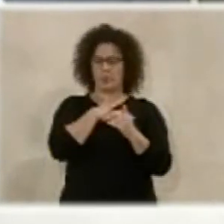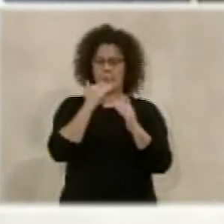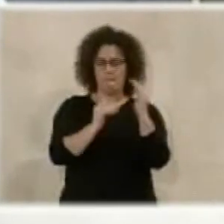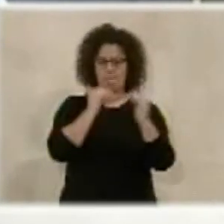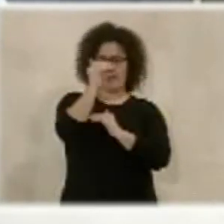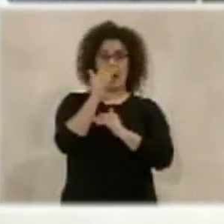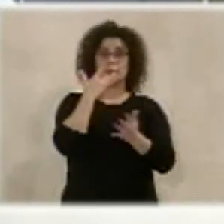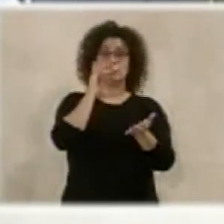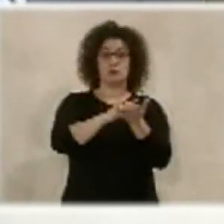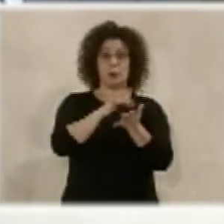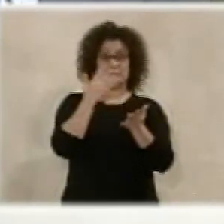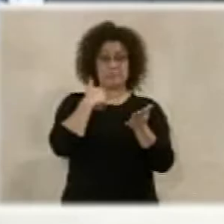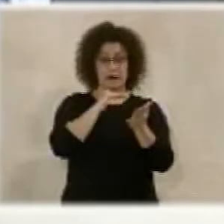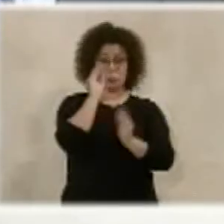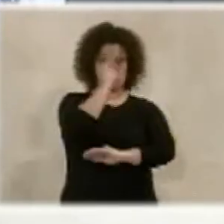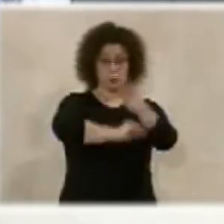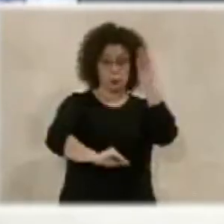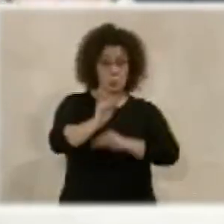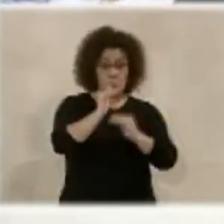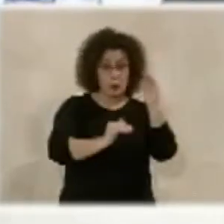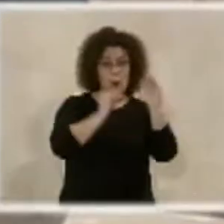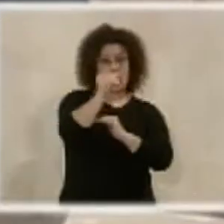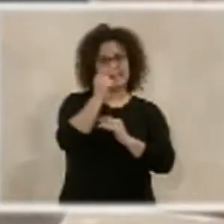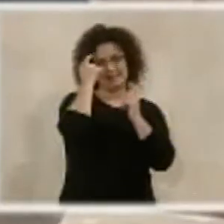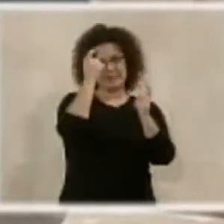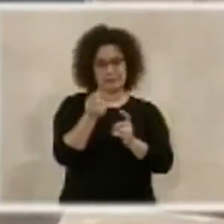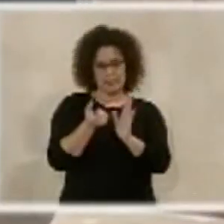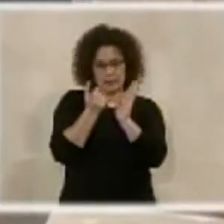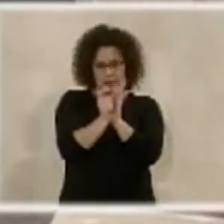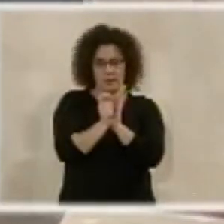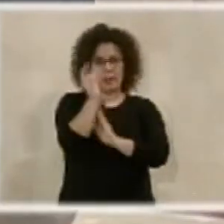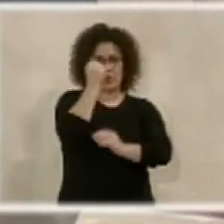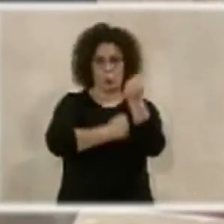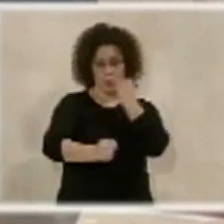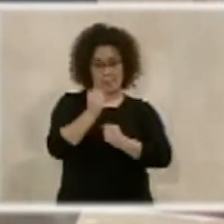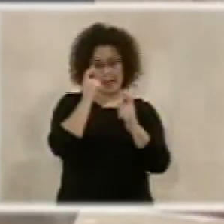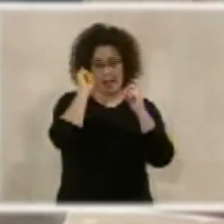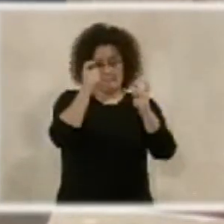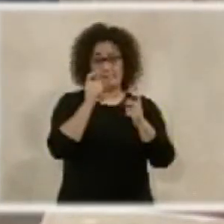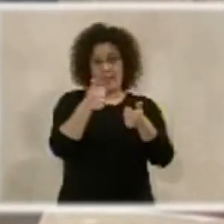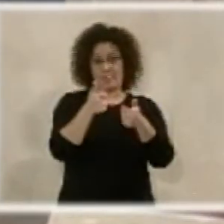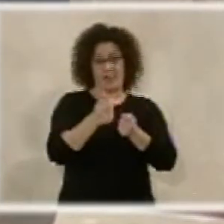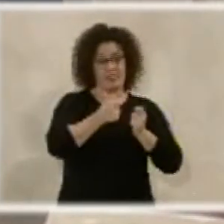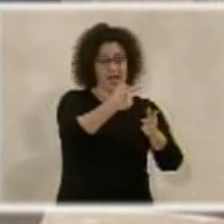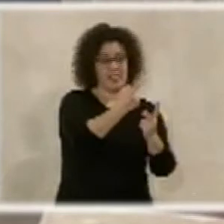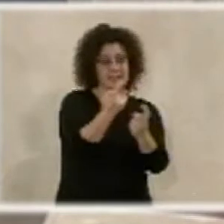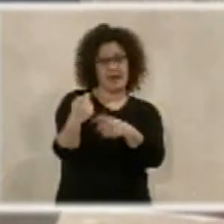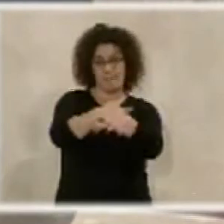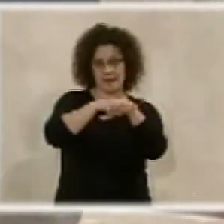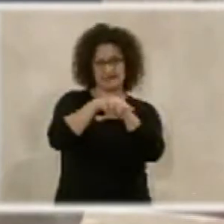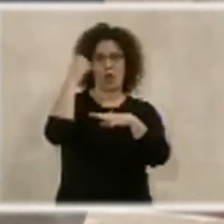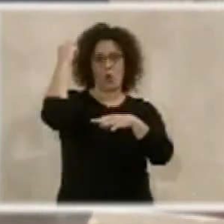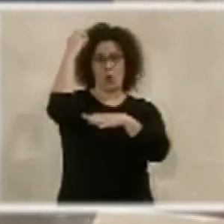llegado el momento de los remanentes, intentar incorporar una partida económica para empezar a satisfacer necesidades básicas como el